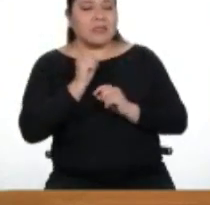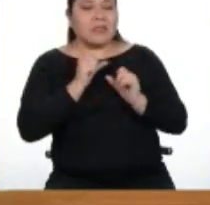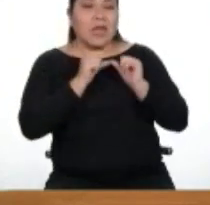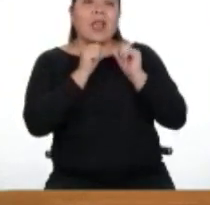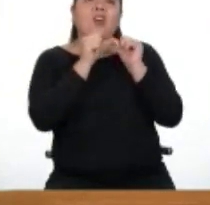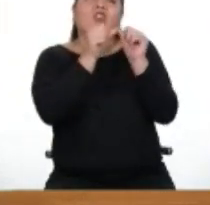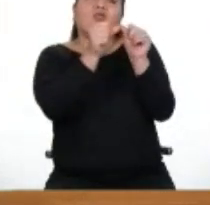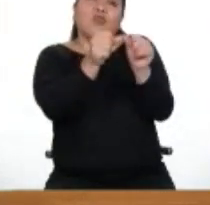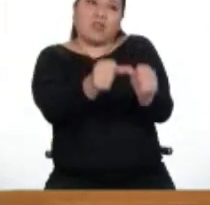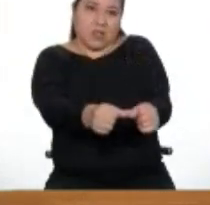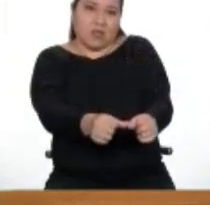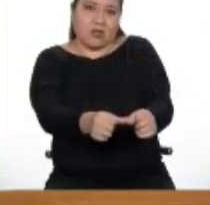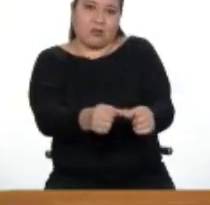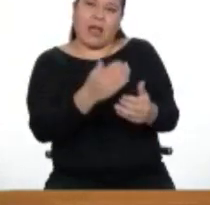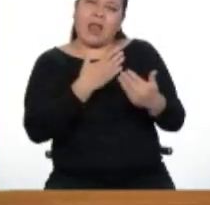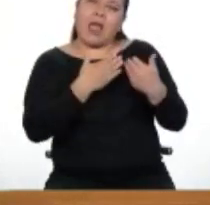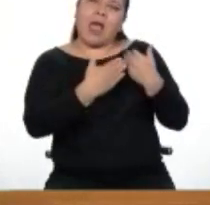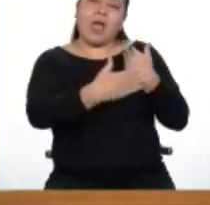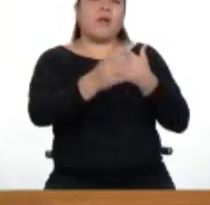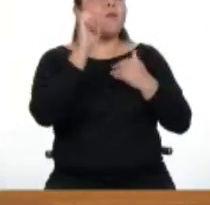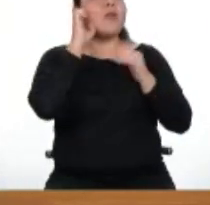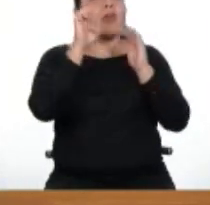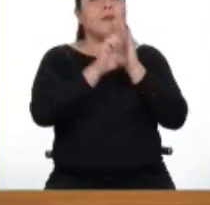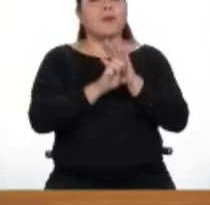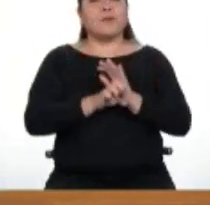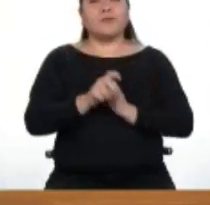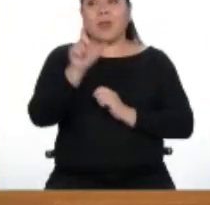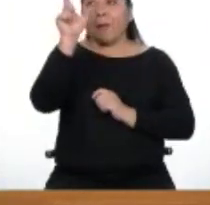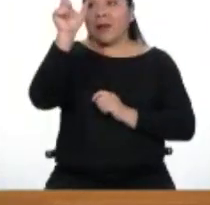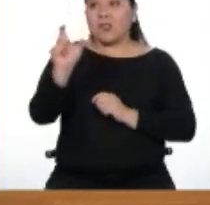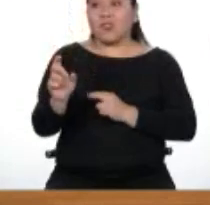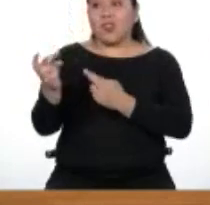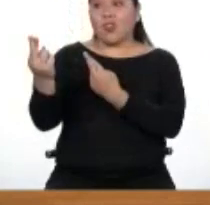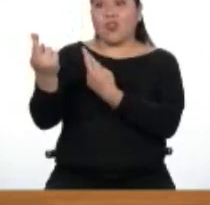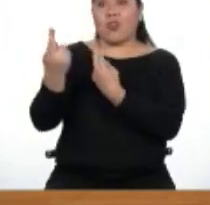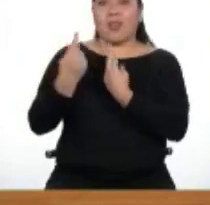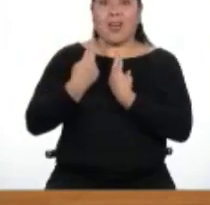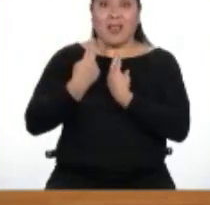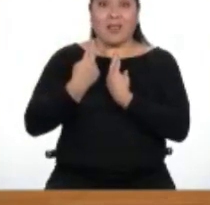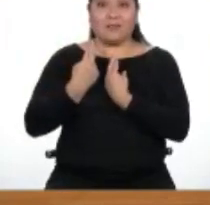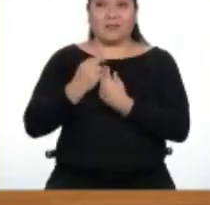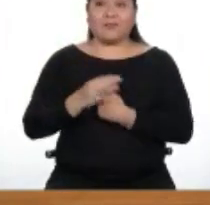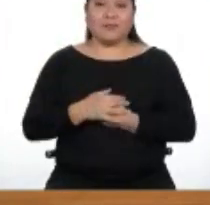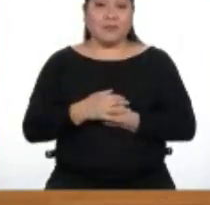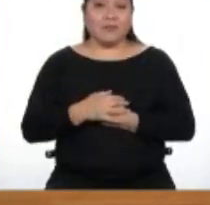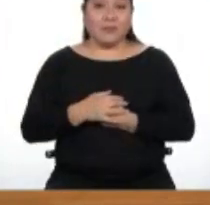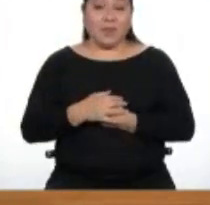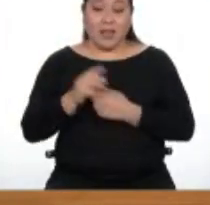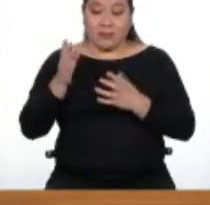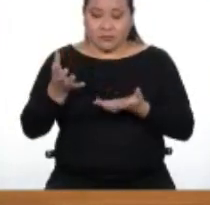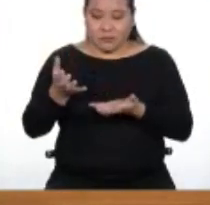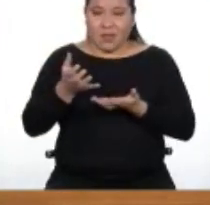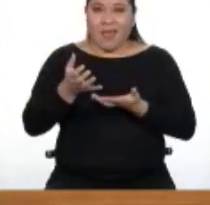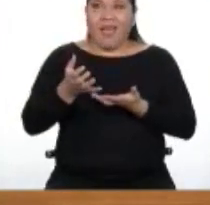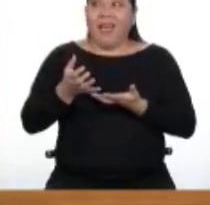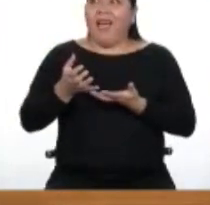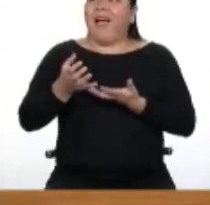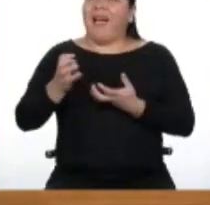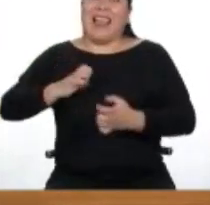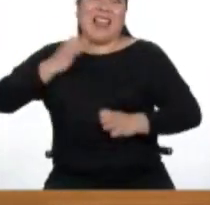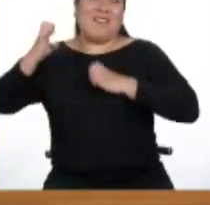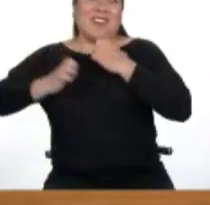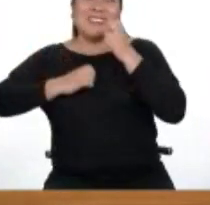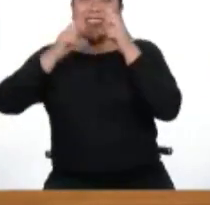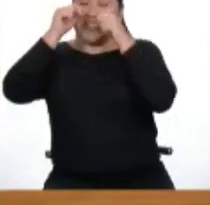emoción. Por ejemplo, cuando una persona nos hace un regalo. Al comienzo, experimentamos la emoción de la